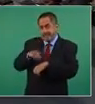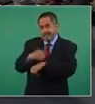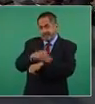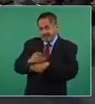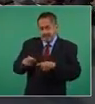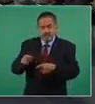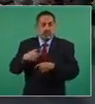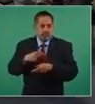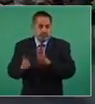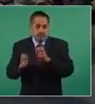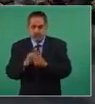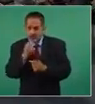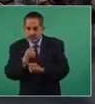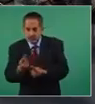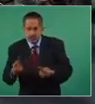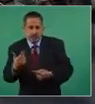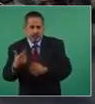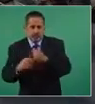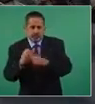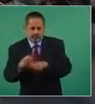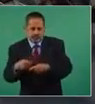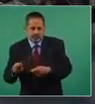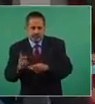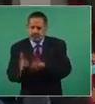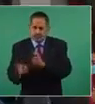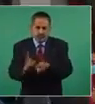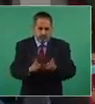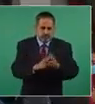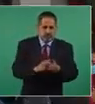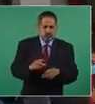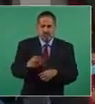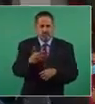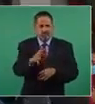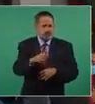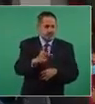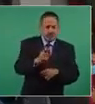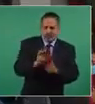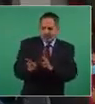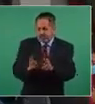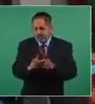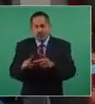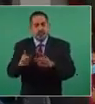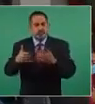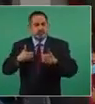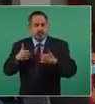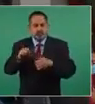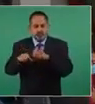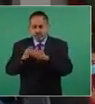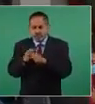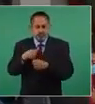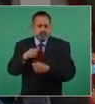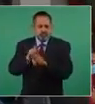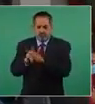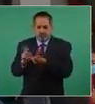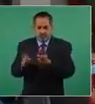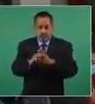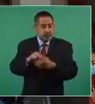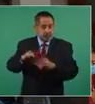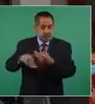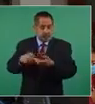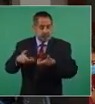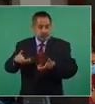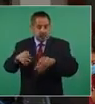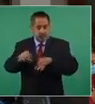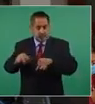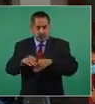hablar con cuatro niños, una niñita de siete años, dos hermanitos de diez y doce, otro joven también de dieciséis. Todos trabajan en la calle